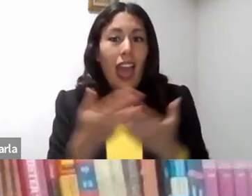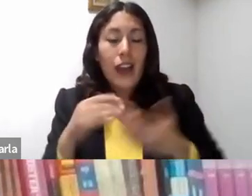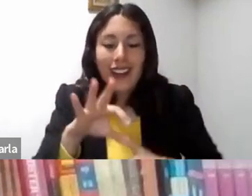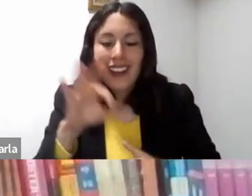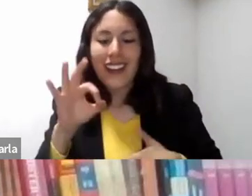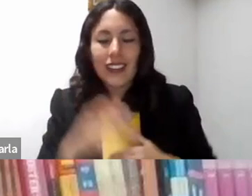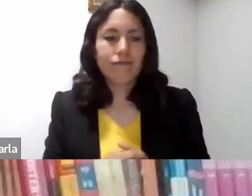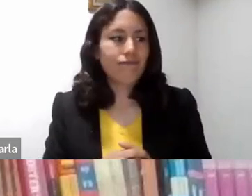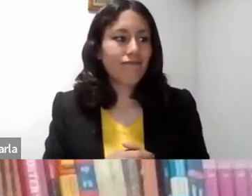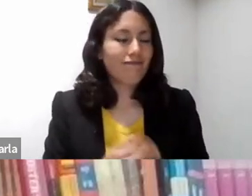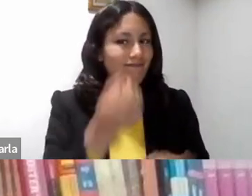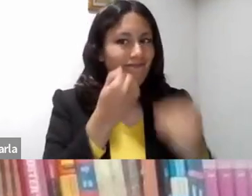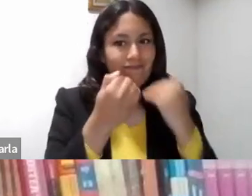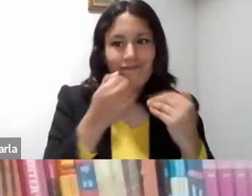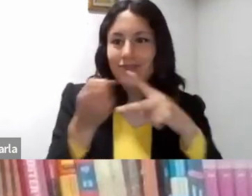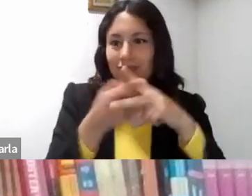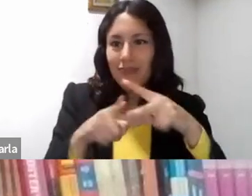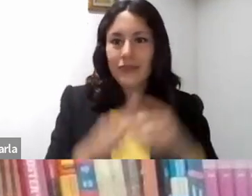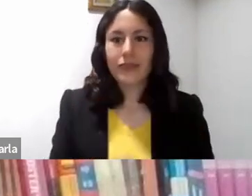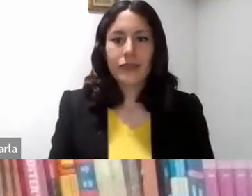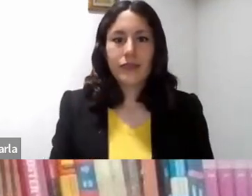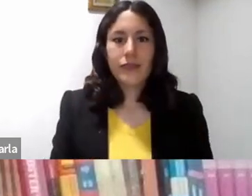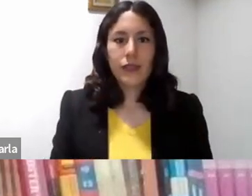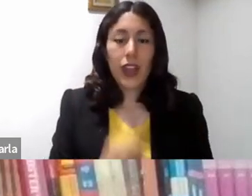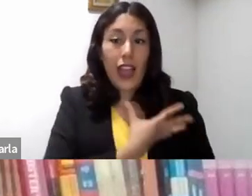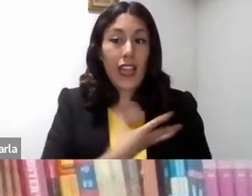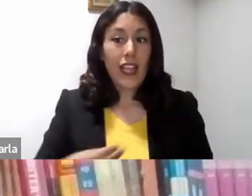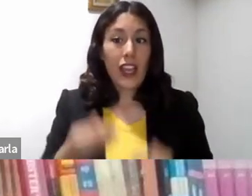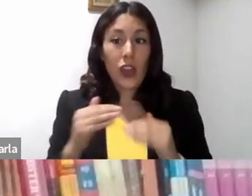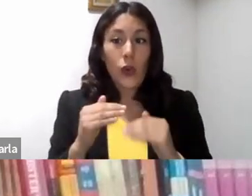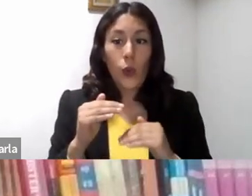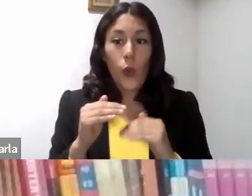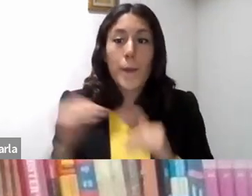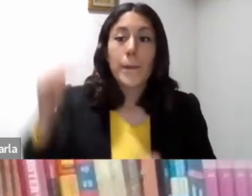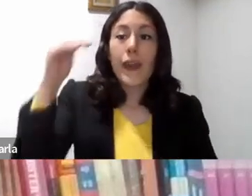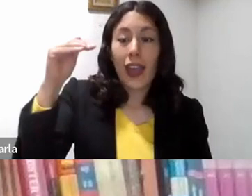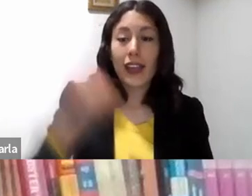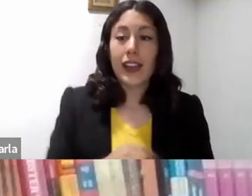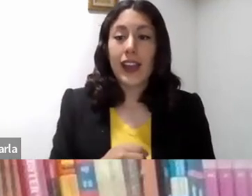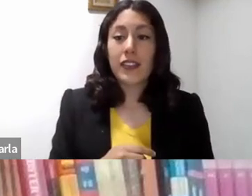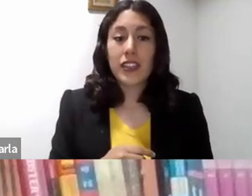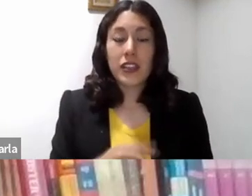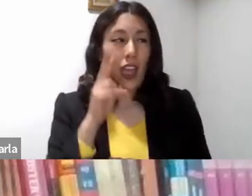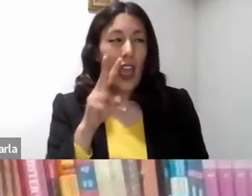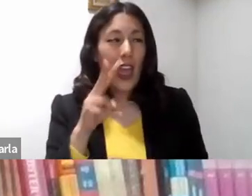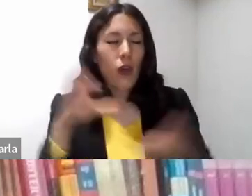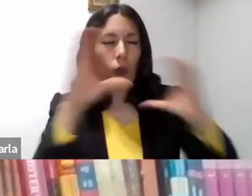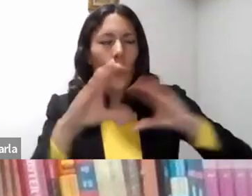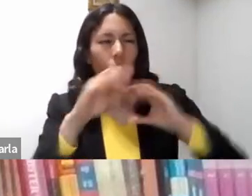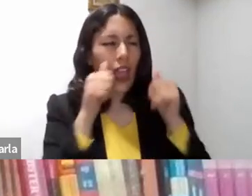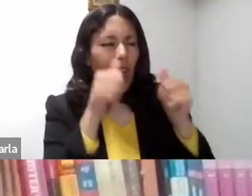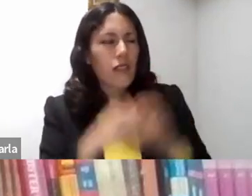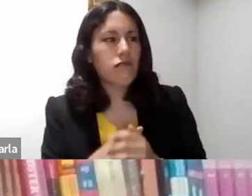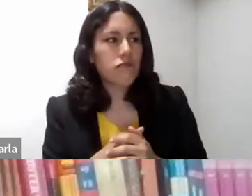hijo mayor estaba en el campo y al volver, cuando se acercó a la casa, oyó la música y los cantos. Entonces llamó a uno de los criados